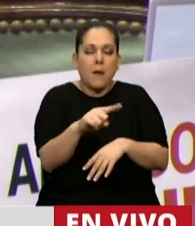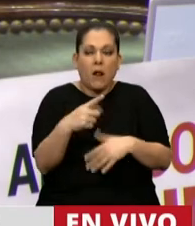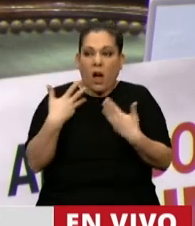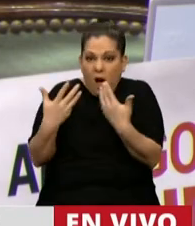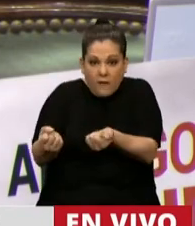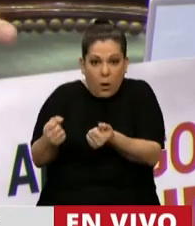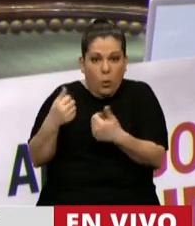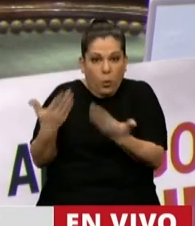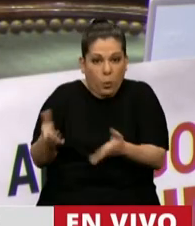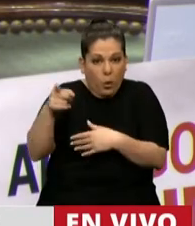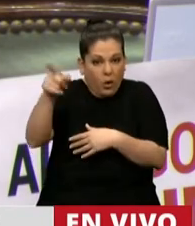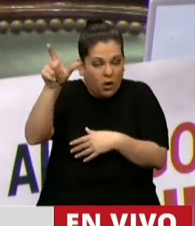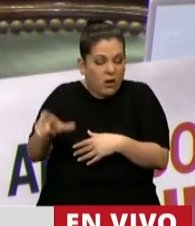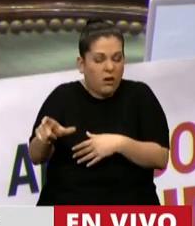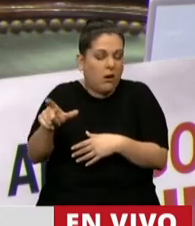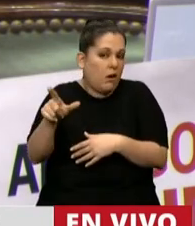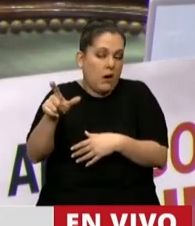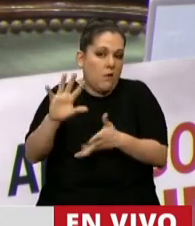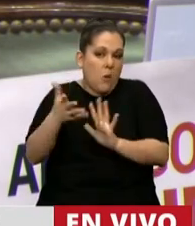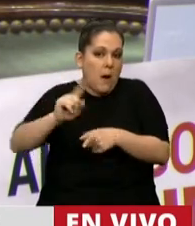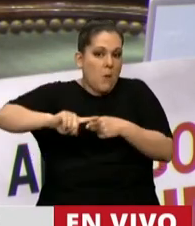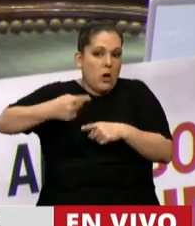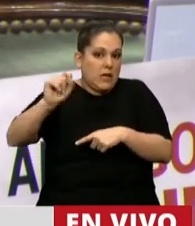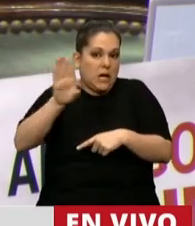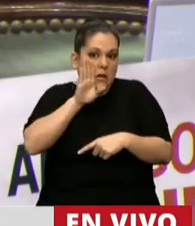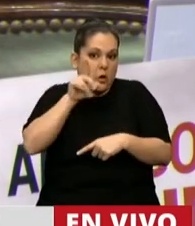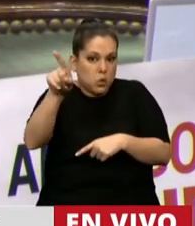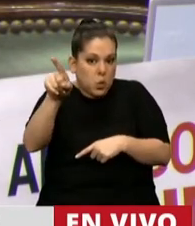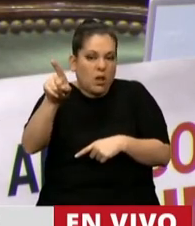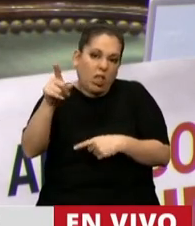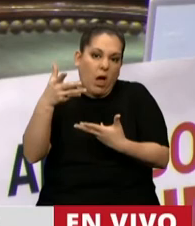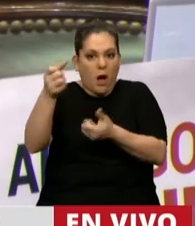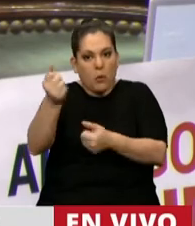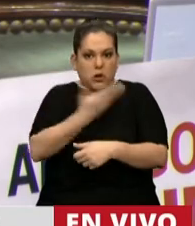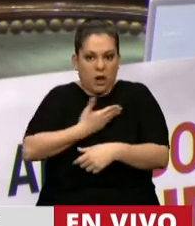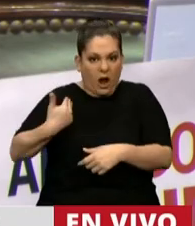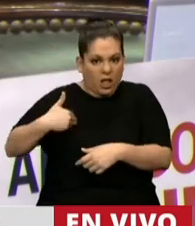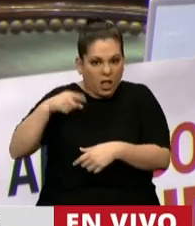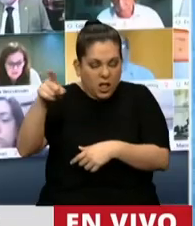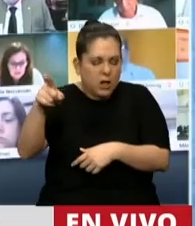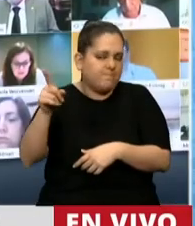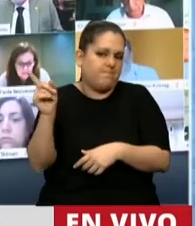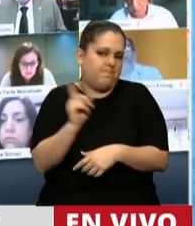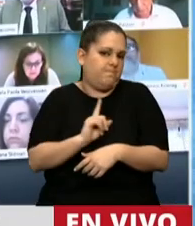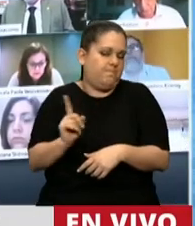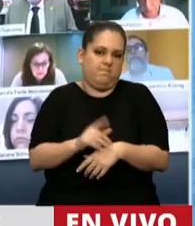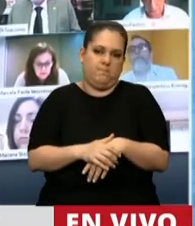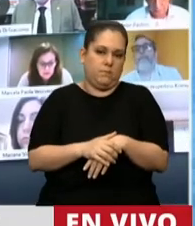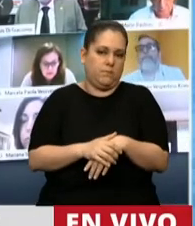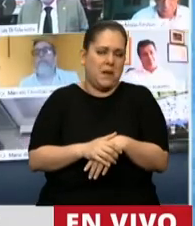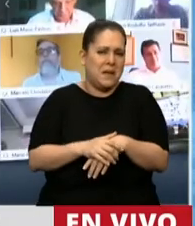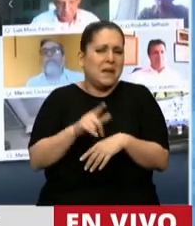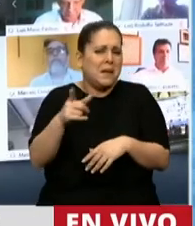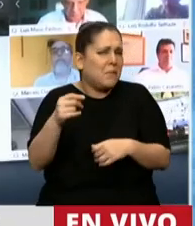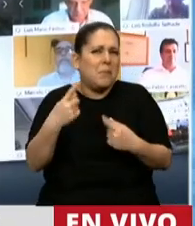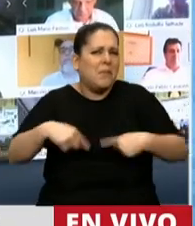política imperialista, proimperialista, que ha hecho el gobierno de Argentina con toda la derecha continental. Y ahora, ¿esto por qué? ¿Qué tiene que